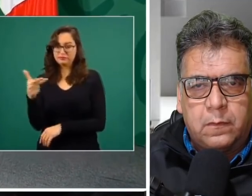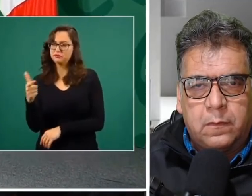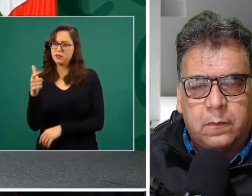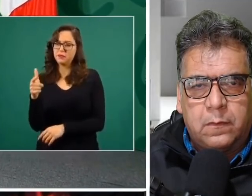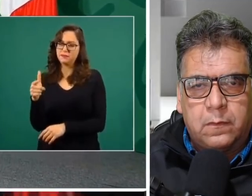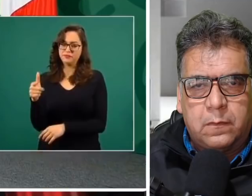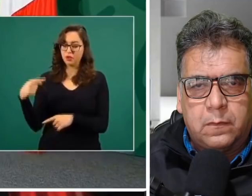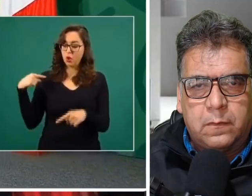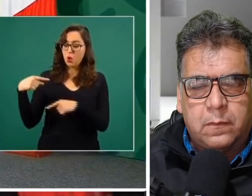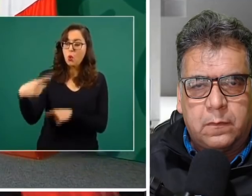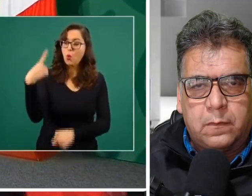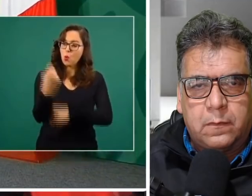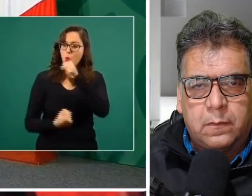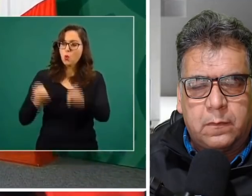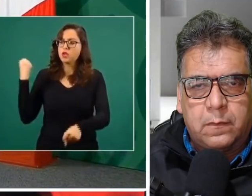Durante todo un año